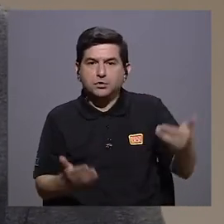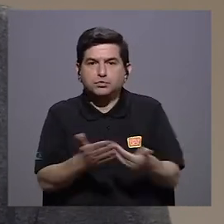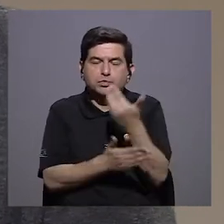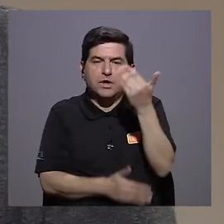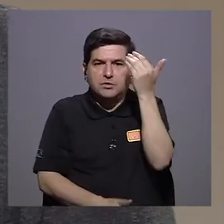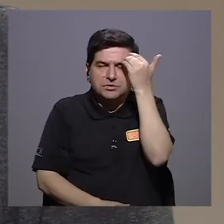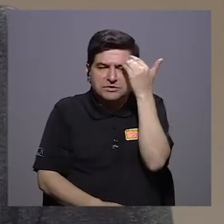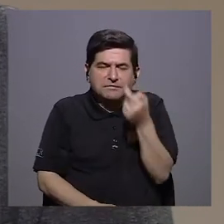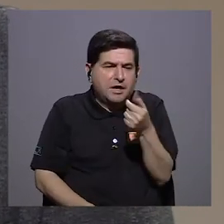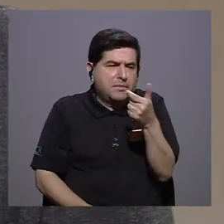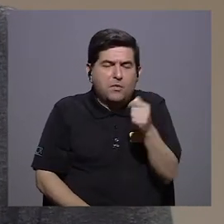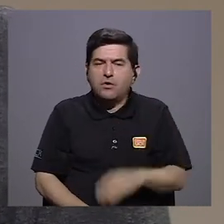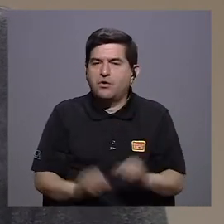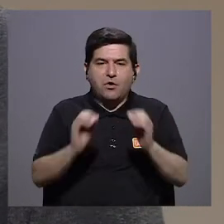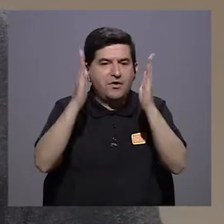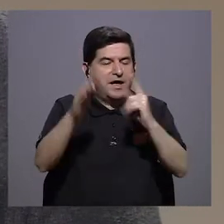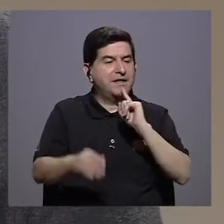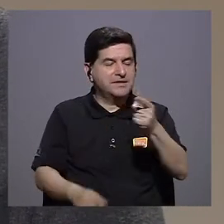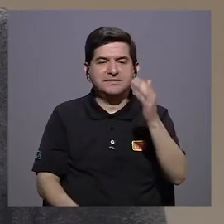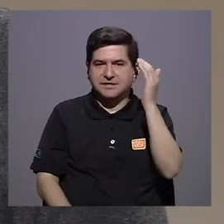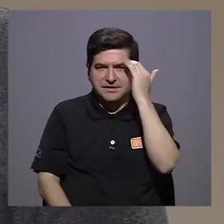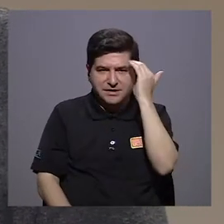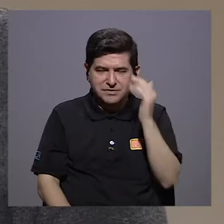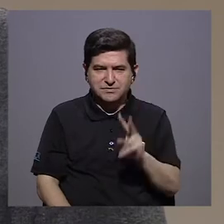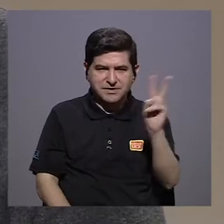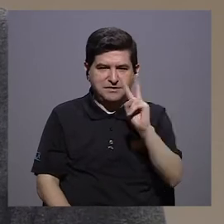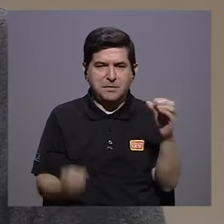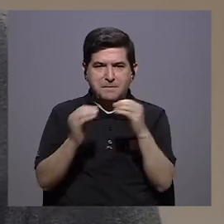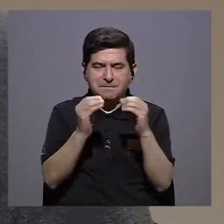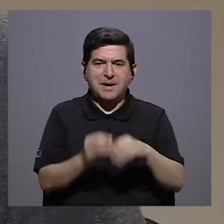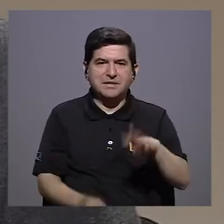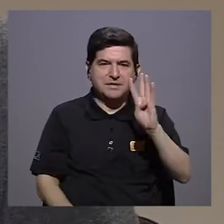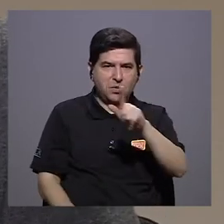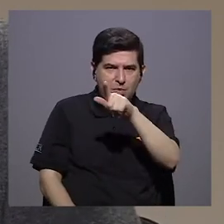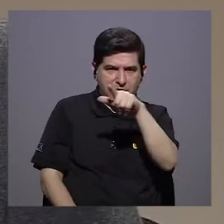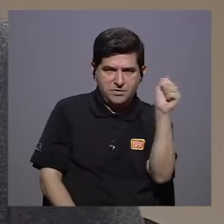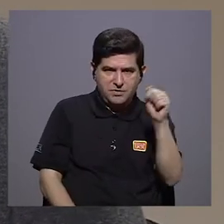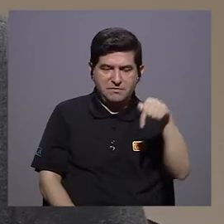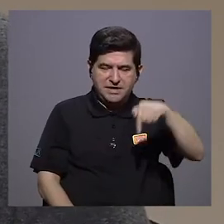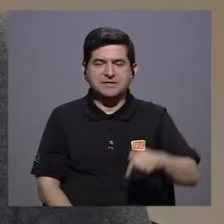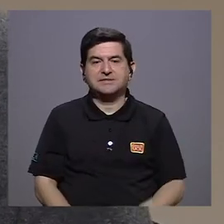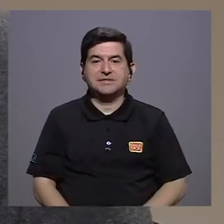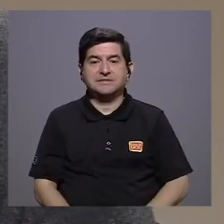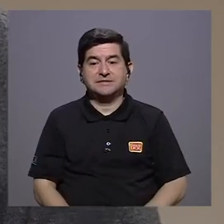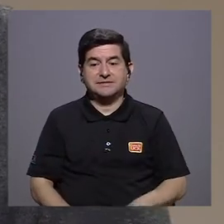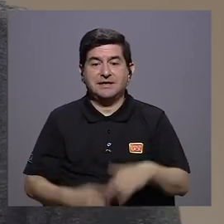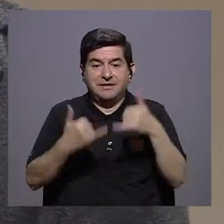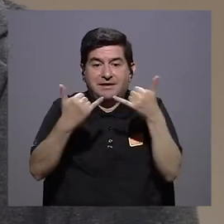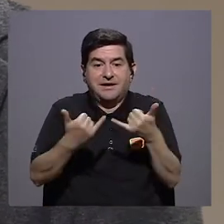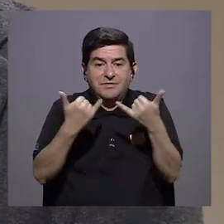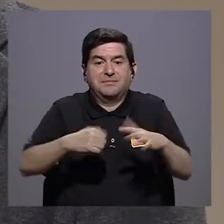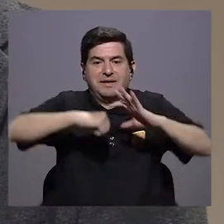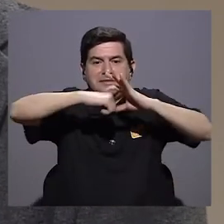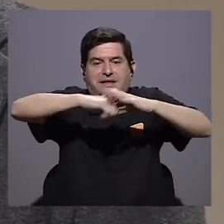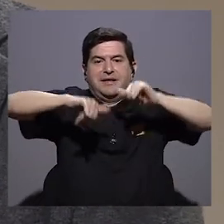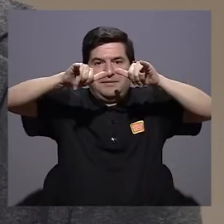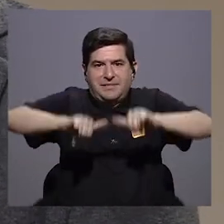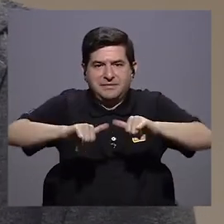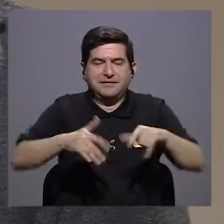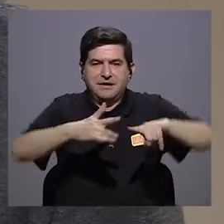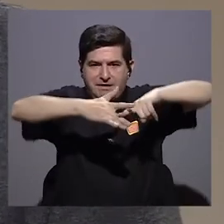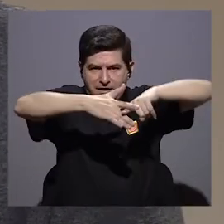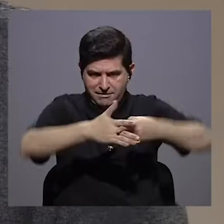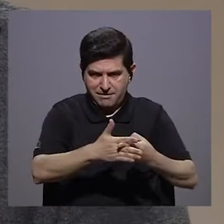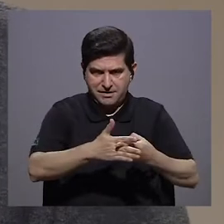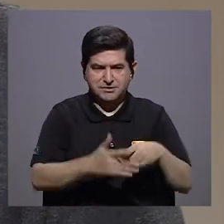conocemos muy poco del virus. Nadie puede decir que conoce de este virus más de los cuatro meses que ha estado sobre esta fase de la Tierra. Por lo tanto, al